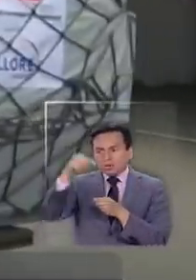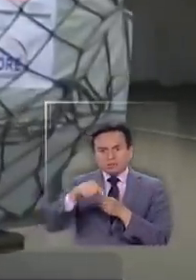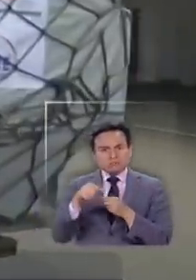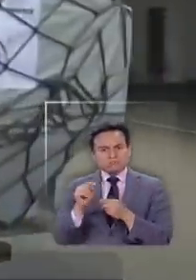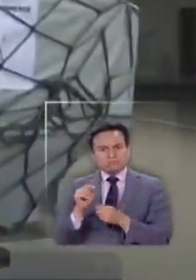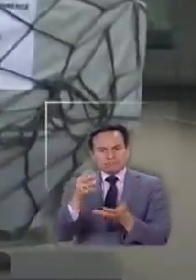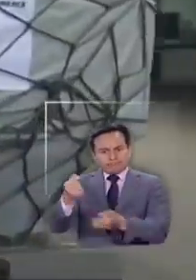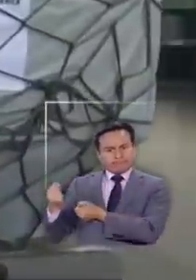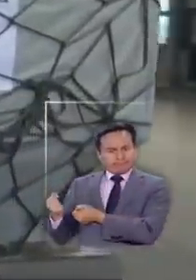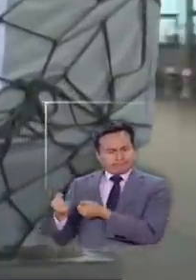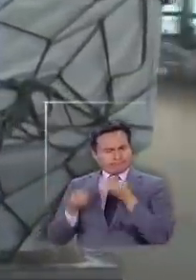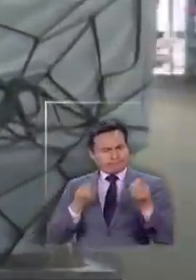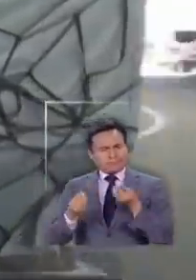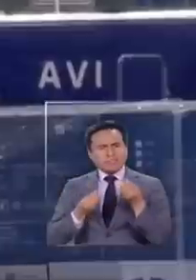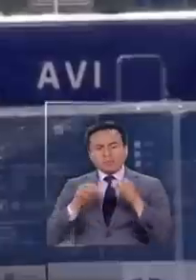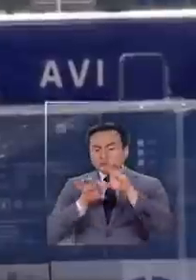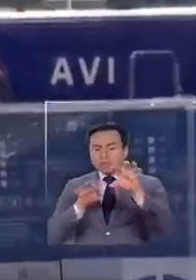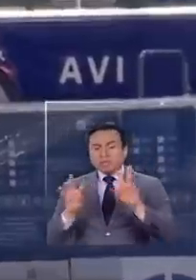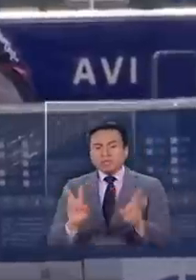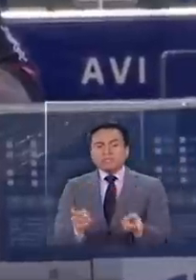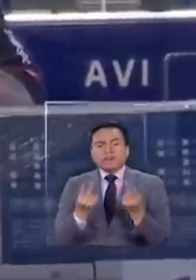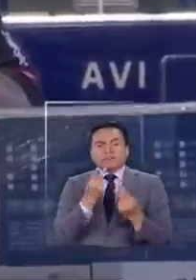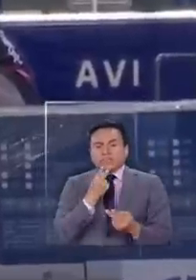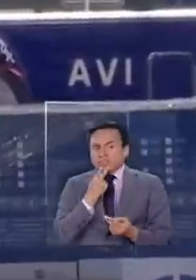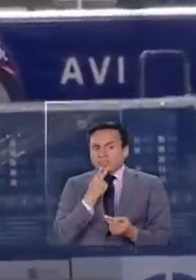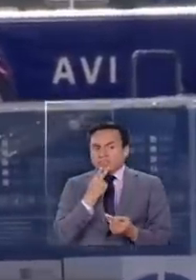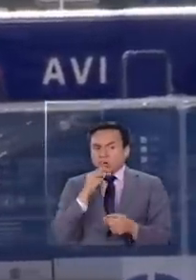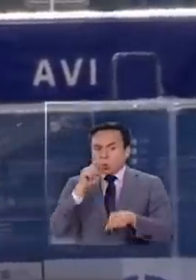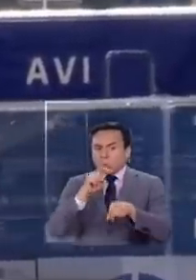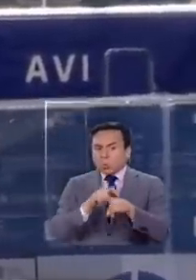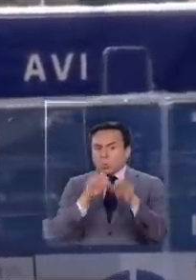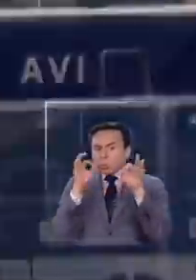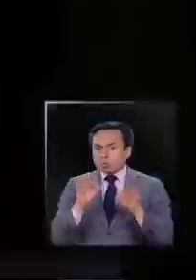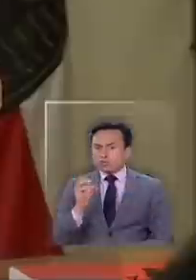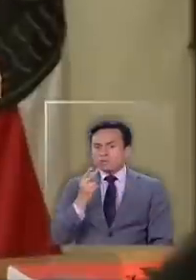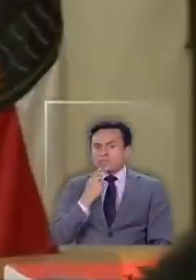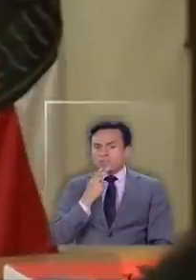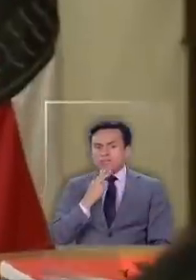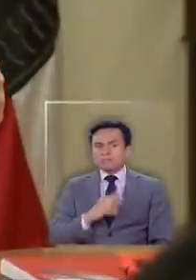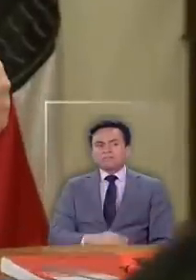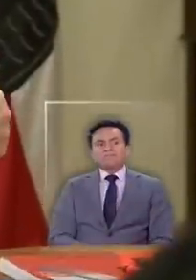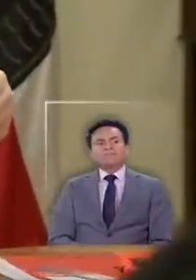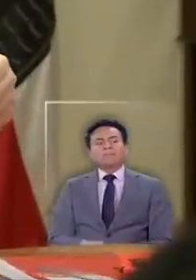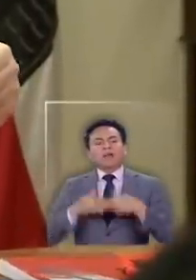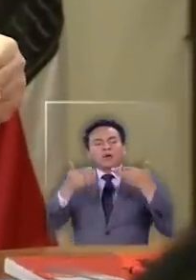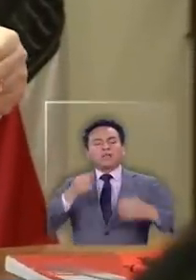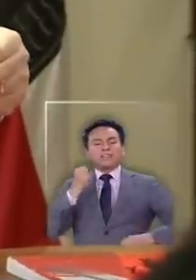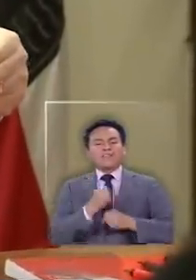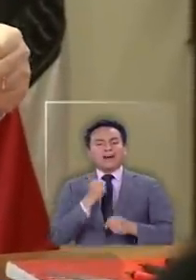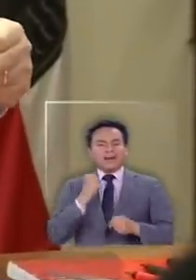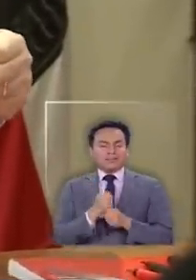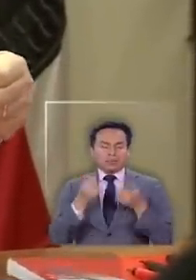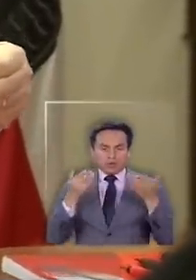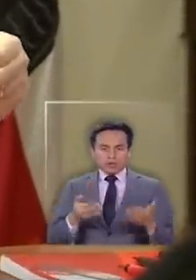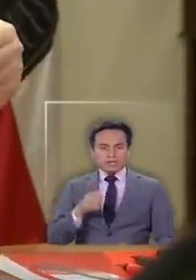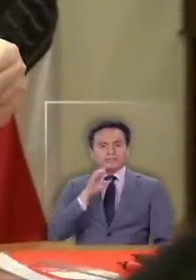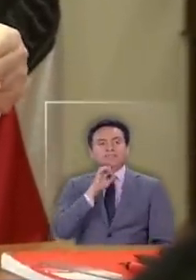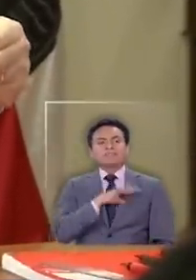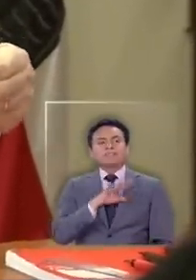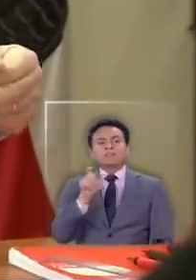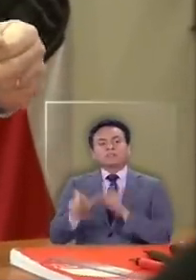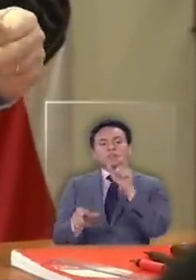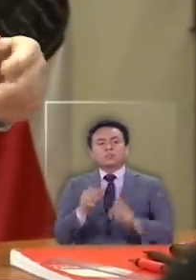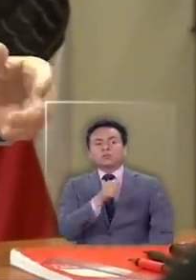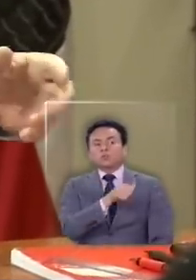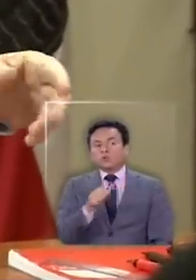destino. Implementos que pueden salvar vidas en el momento crítico. Estamos trabajando para que en Chile toda